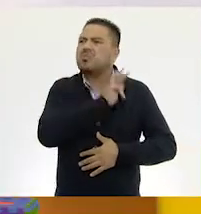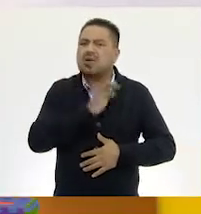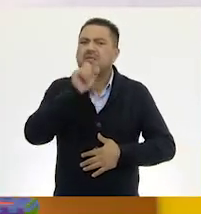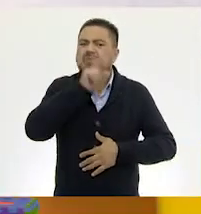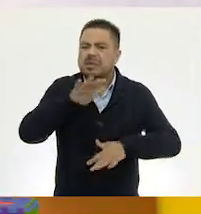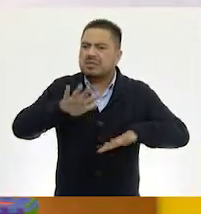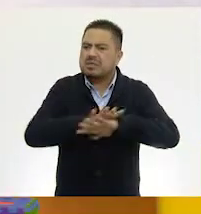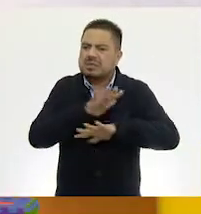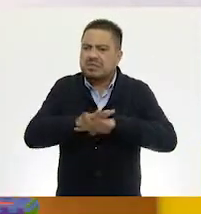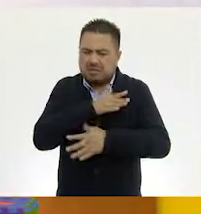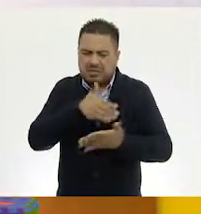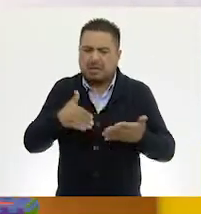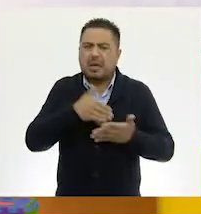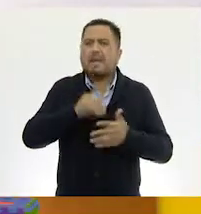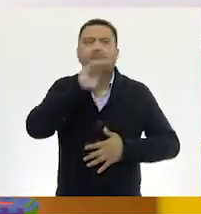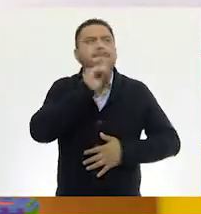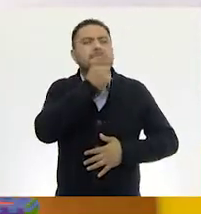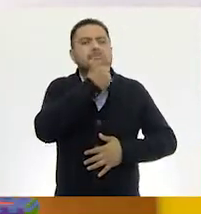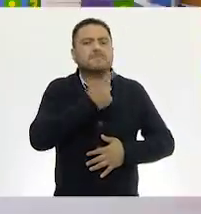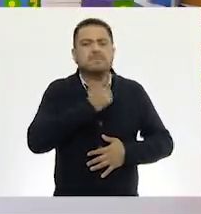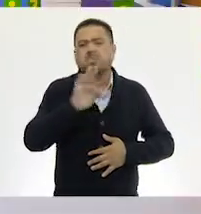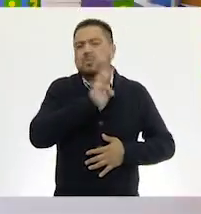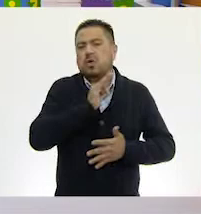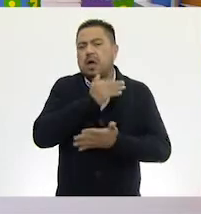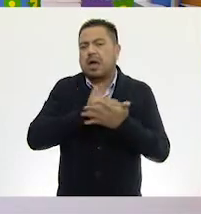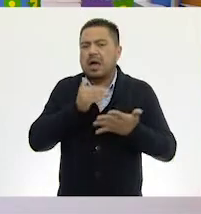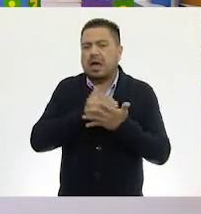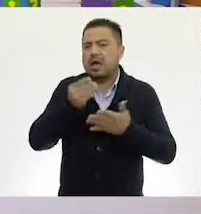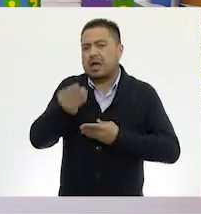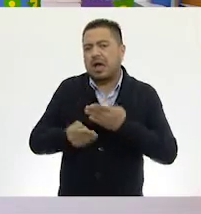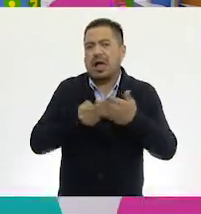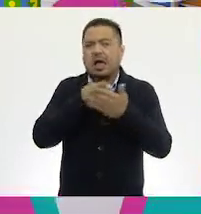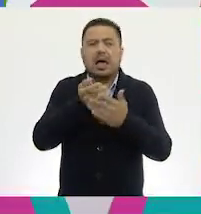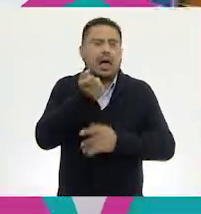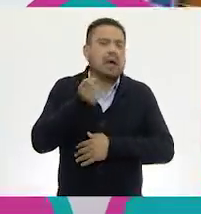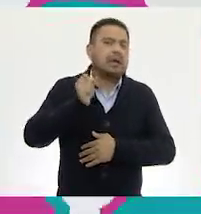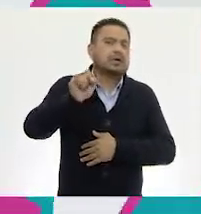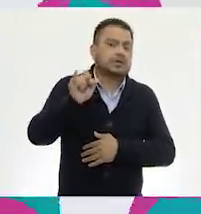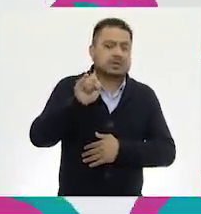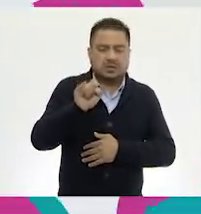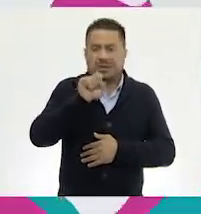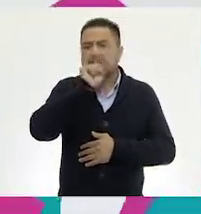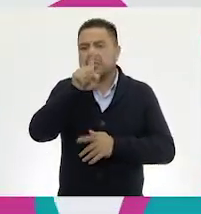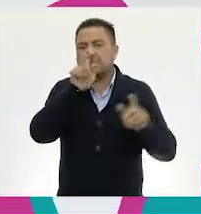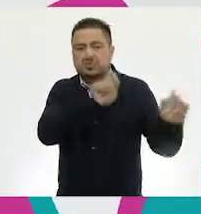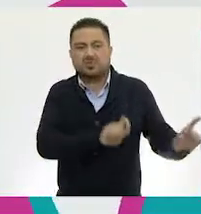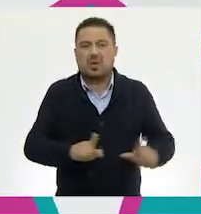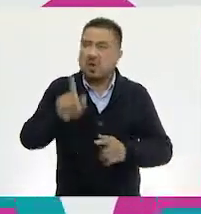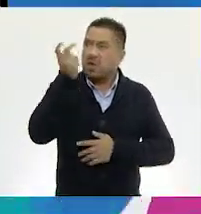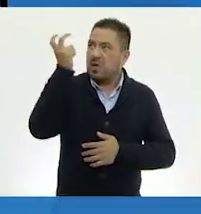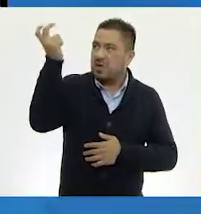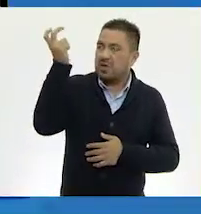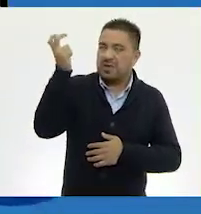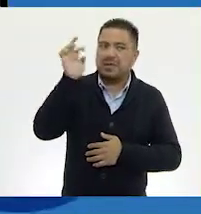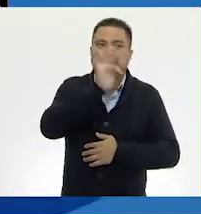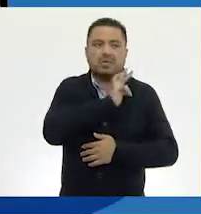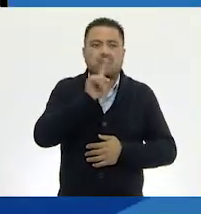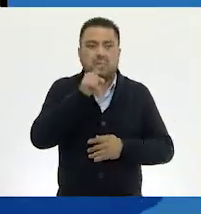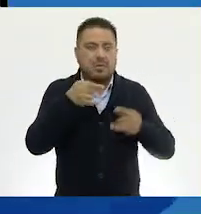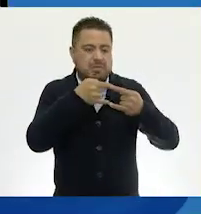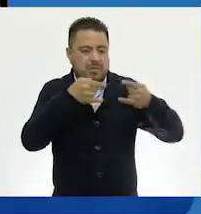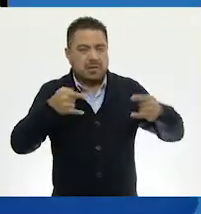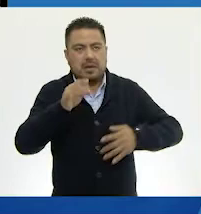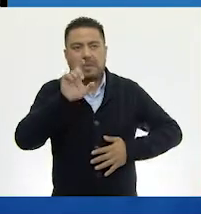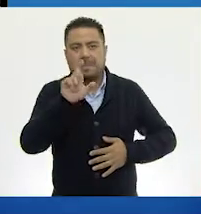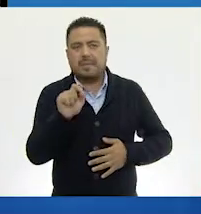dar el cambio. Y, por ejemplo, mi mamá me dijo, te pudo haber dado el cambio de la siguiente forma, que es justamente como va aparecer, que es un billete de